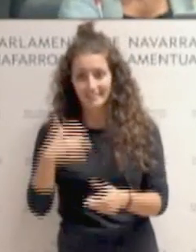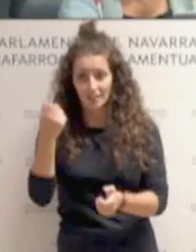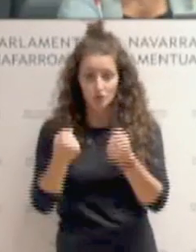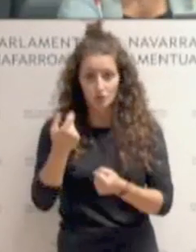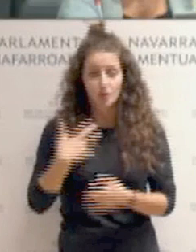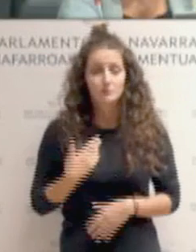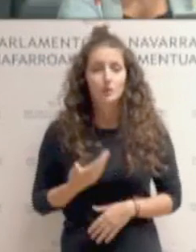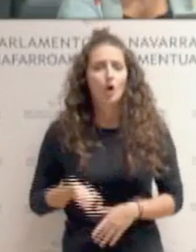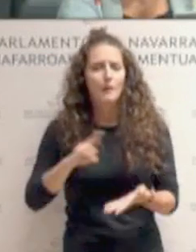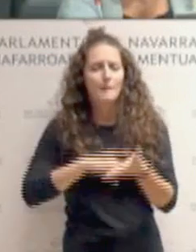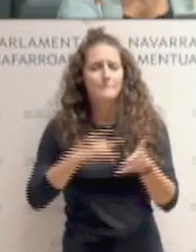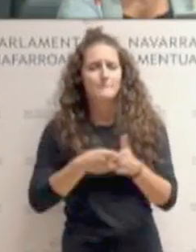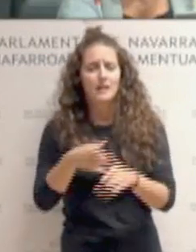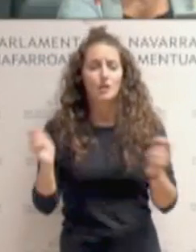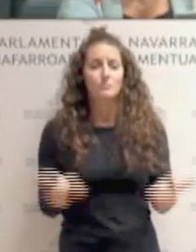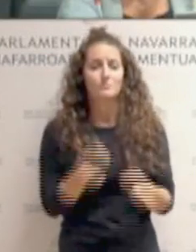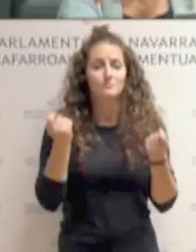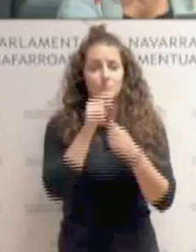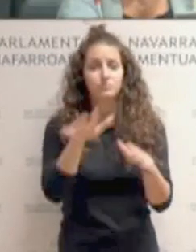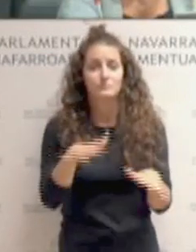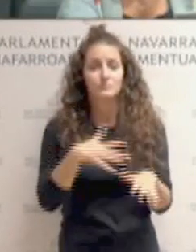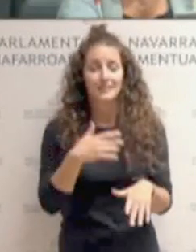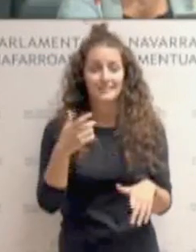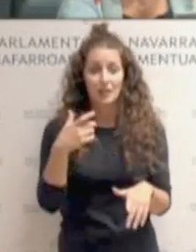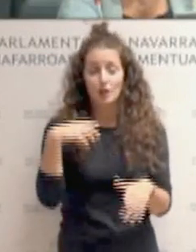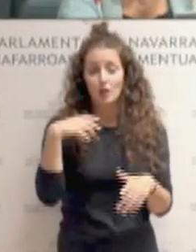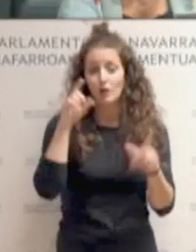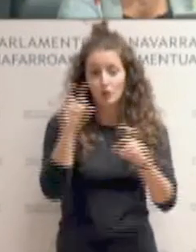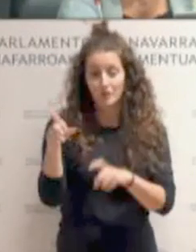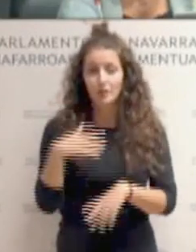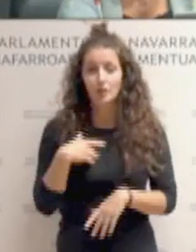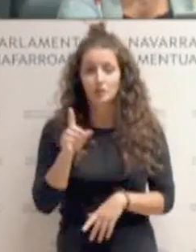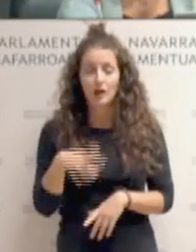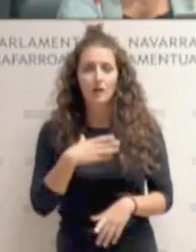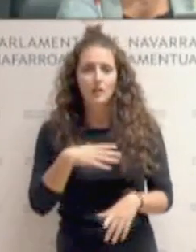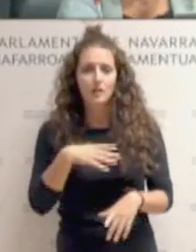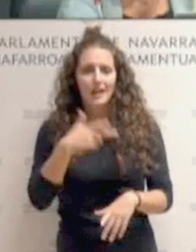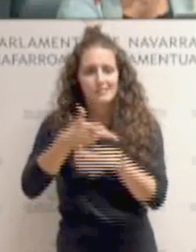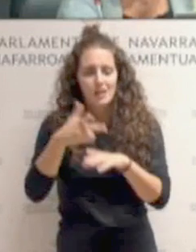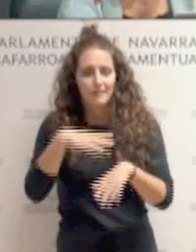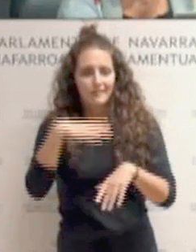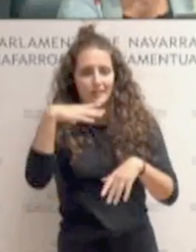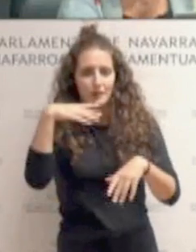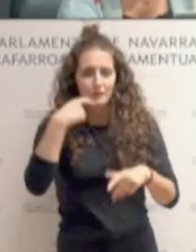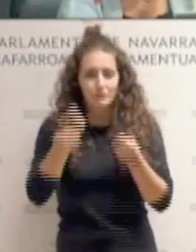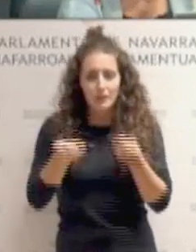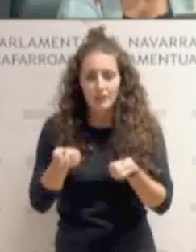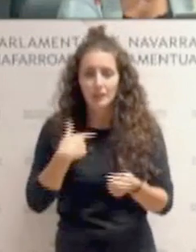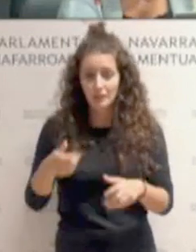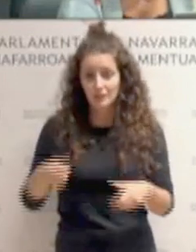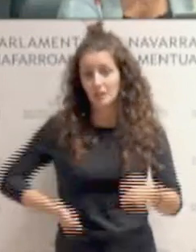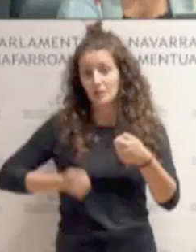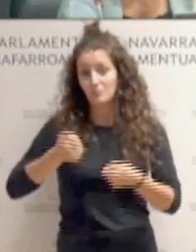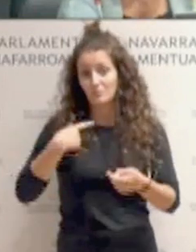de las campañas divulgativas de educación y formación, el establecimiento de medidas de vigilancia o restricciones necesarias en la circulación de vehículos, las vías